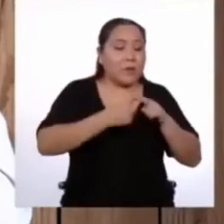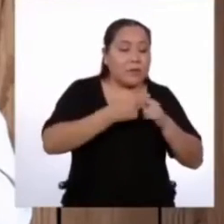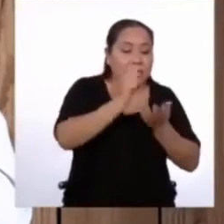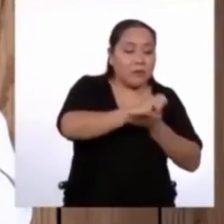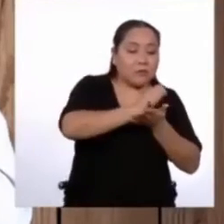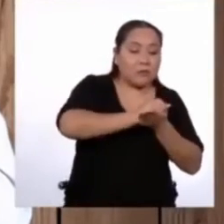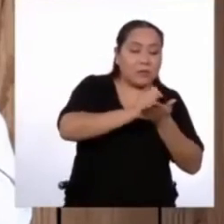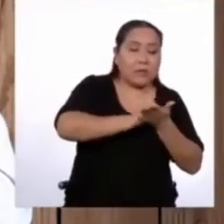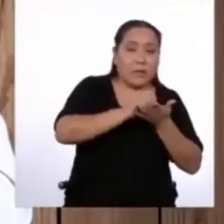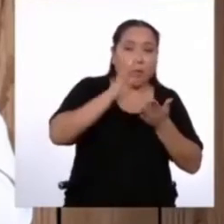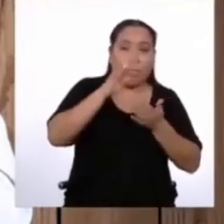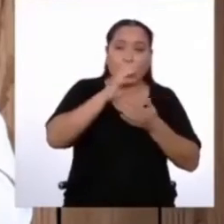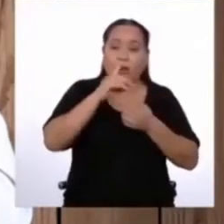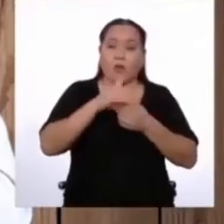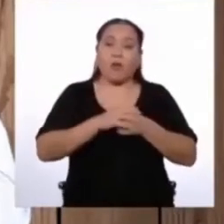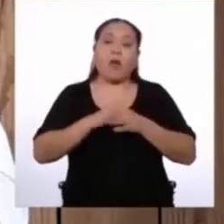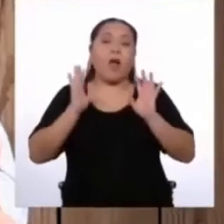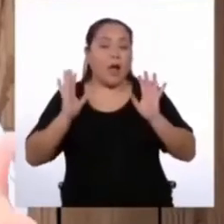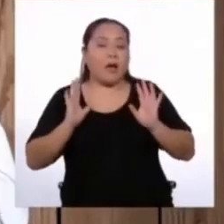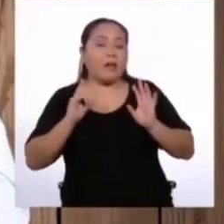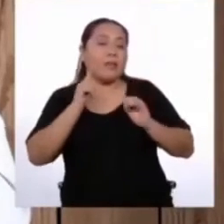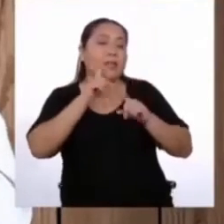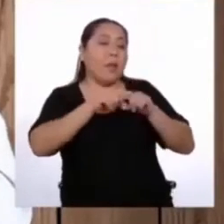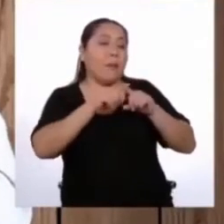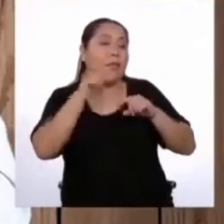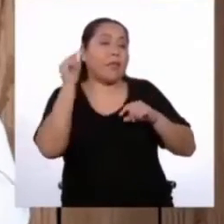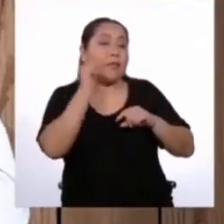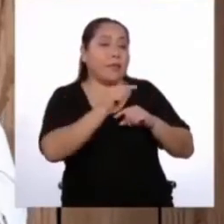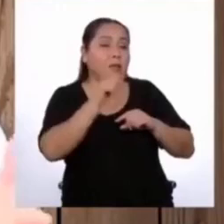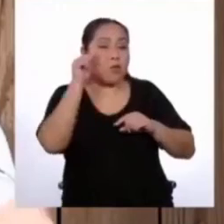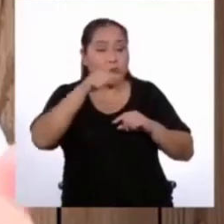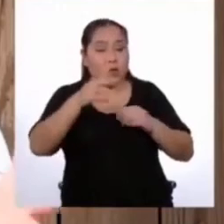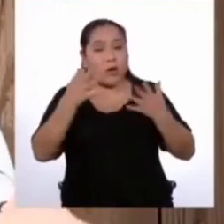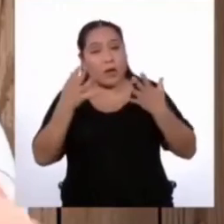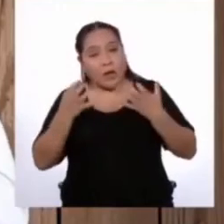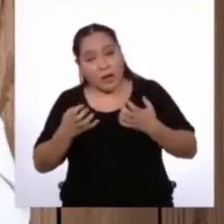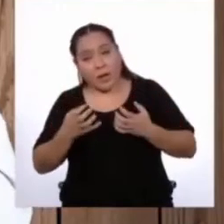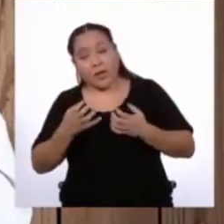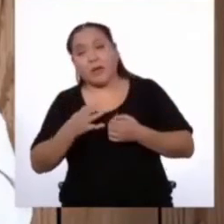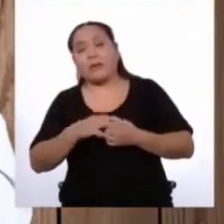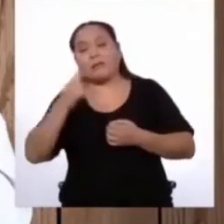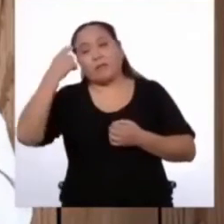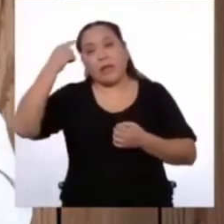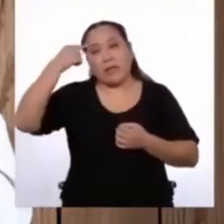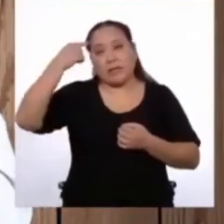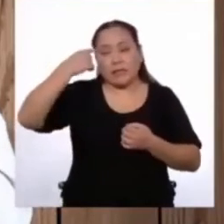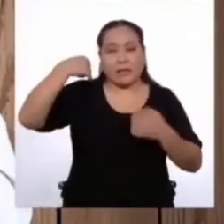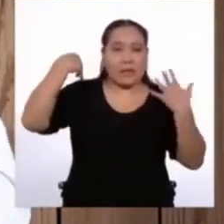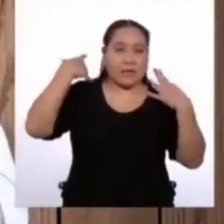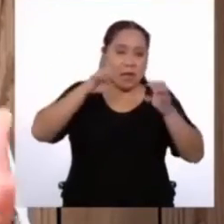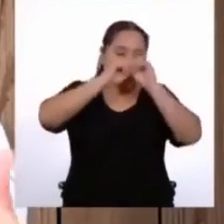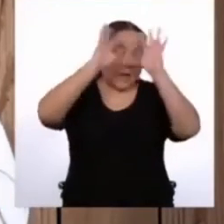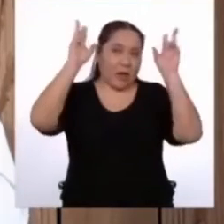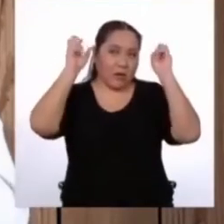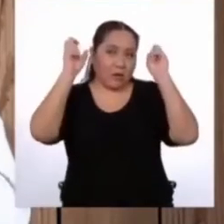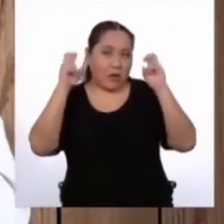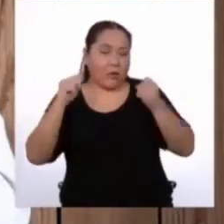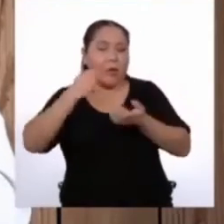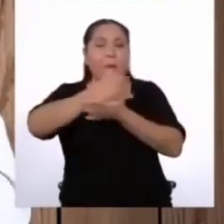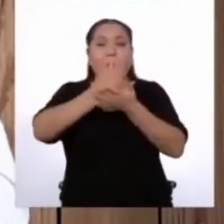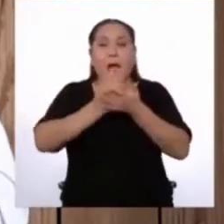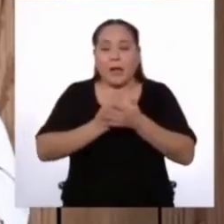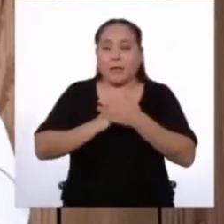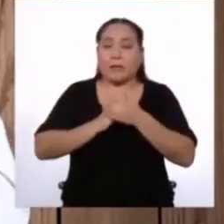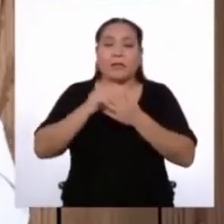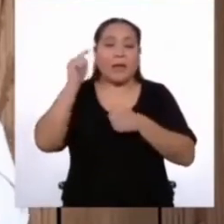Eso en realidad depende de ti. Cuando tú consideres que ya tienes claros los temas a tratar, las partes importantes y todo lo que vimos,